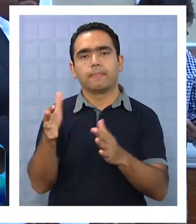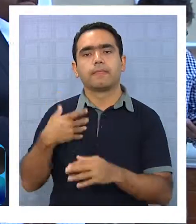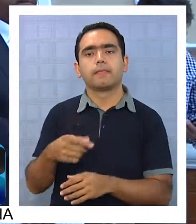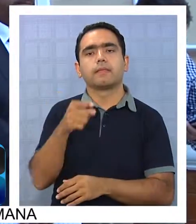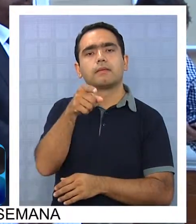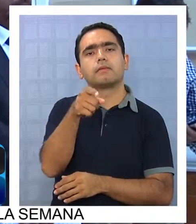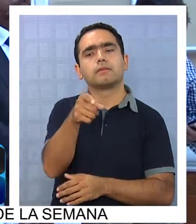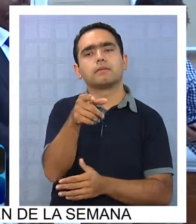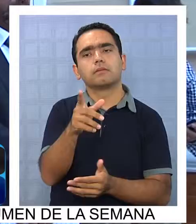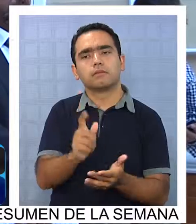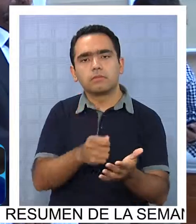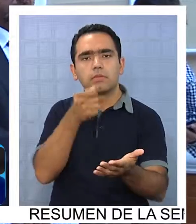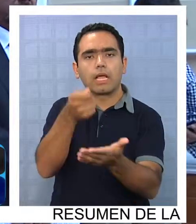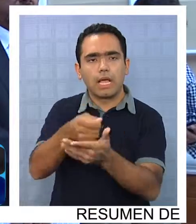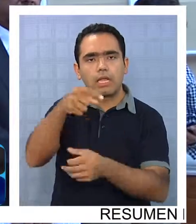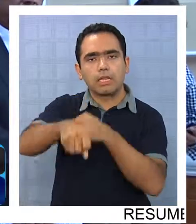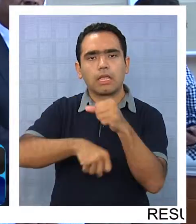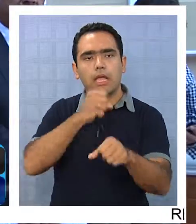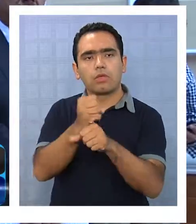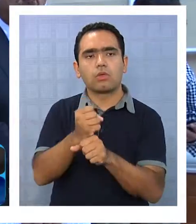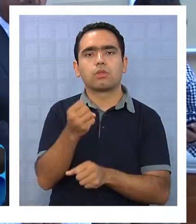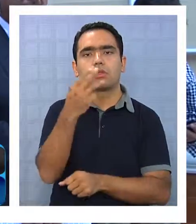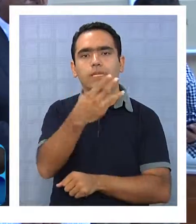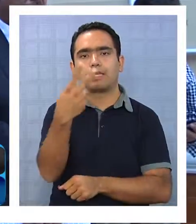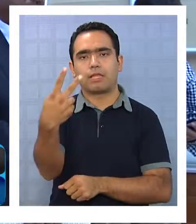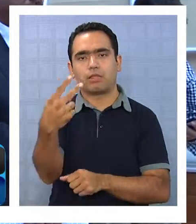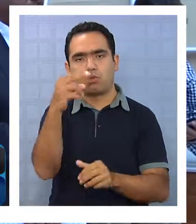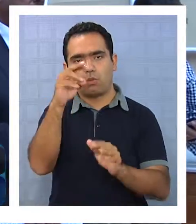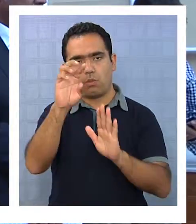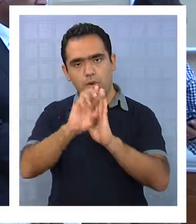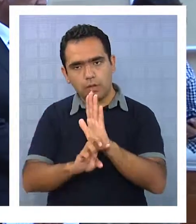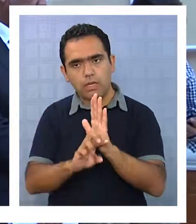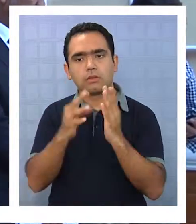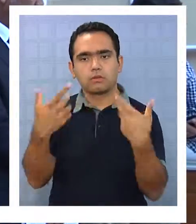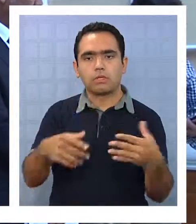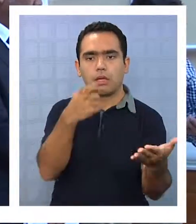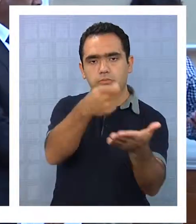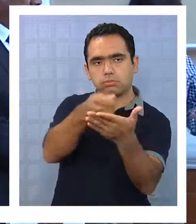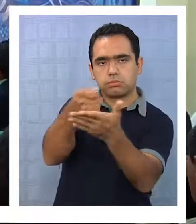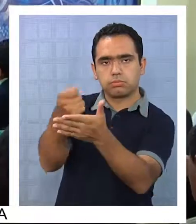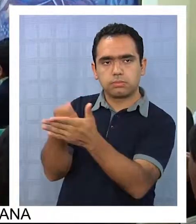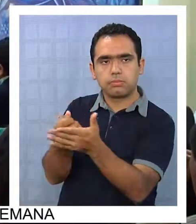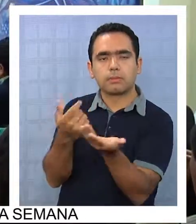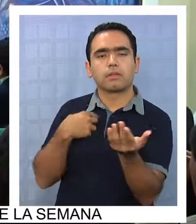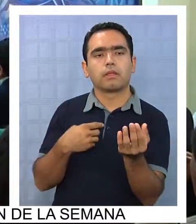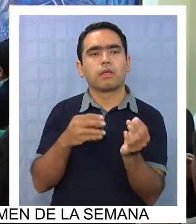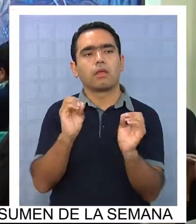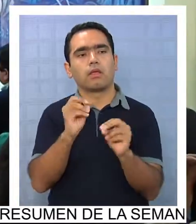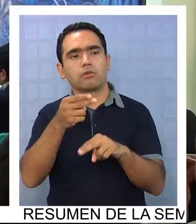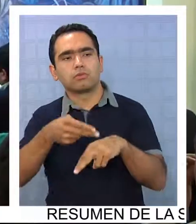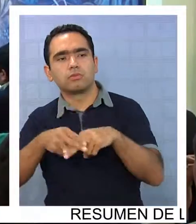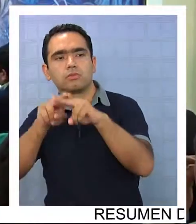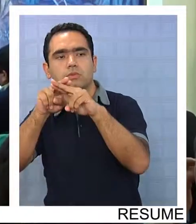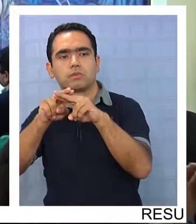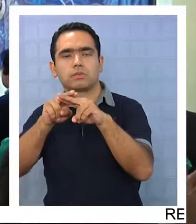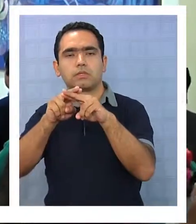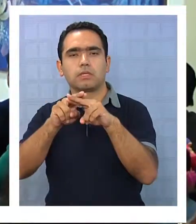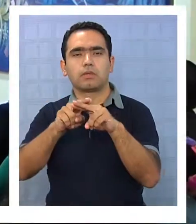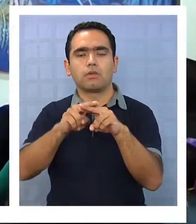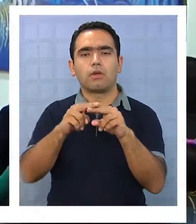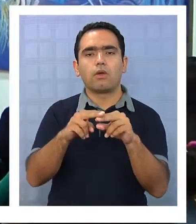Adicionalmente, si bien se bonificaron este año, por ejemplo, 32 proyectos, con un aporte o subsidio fiscal de